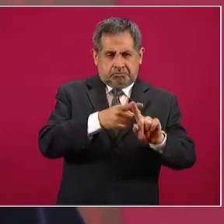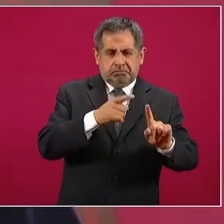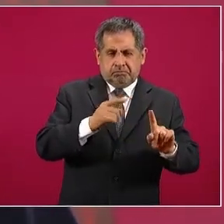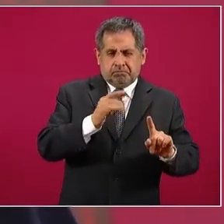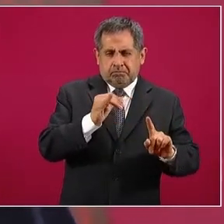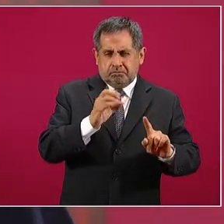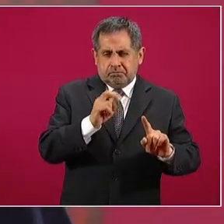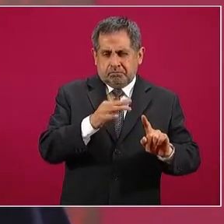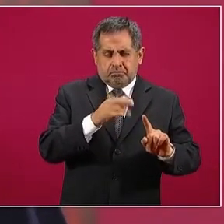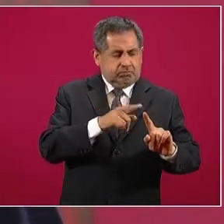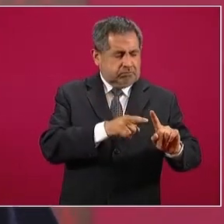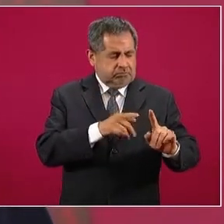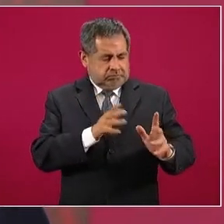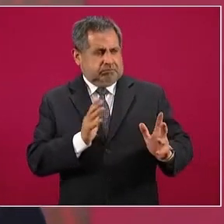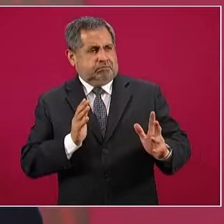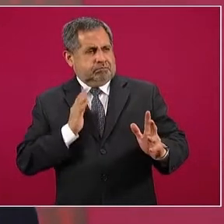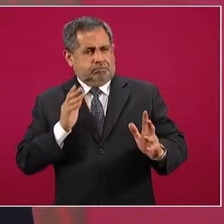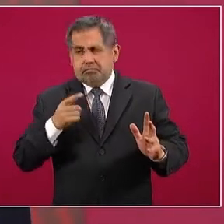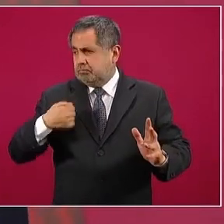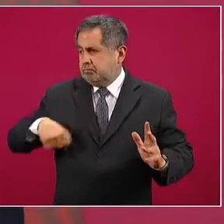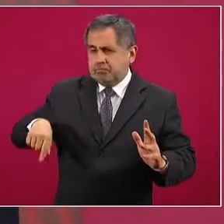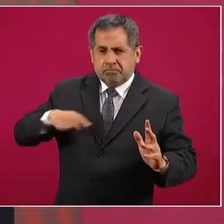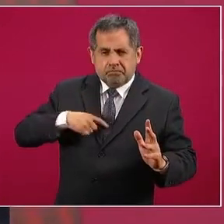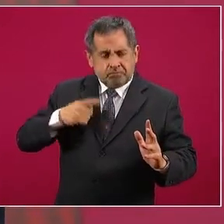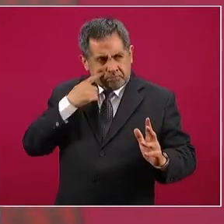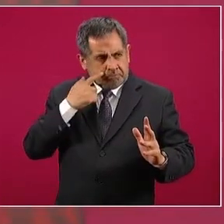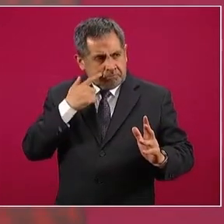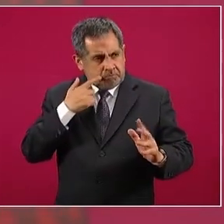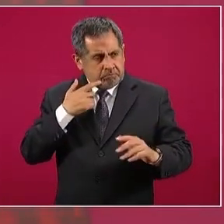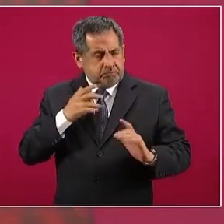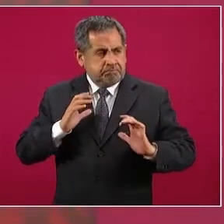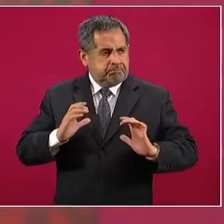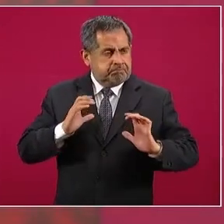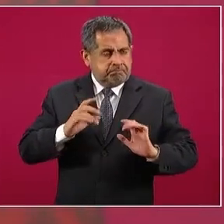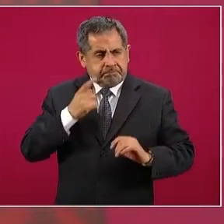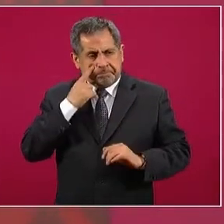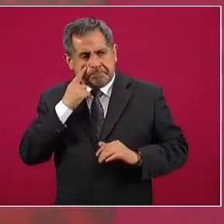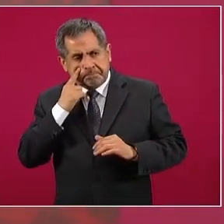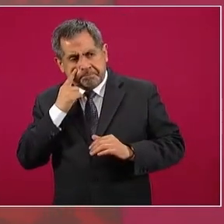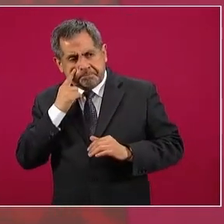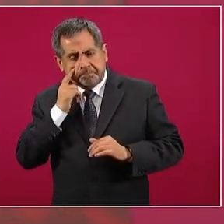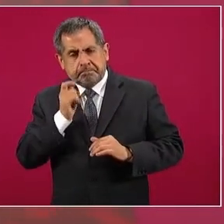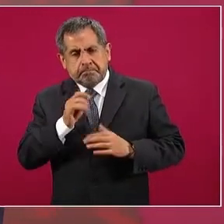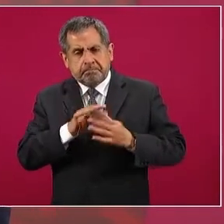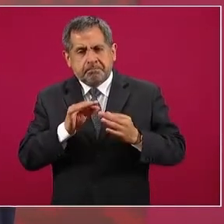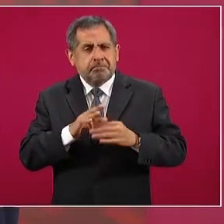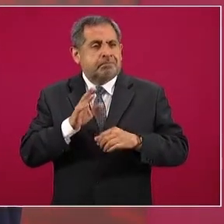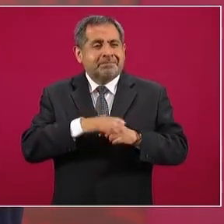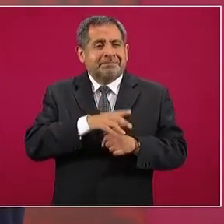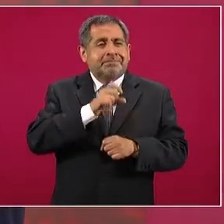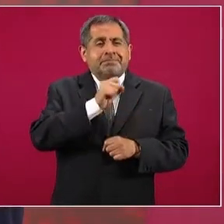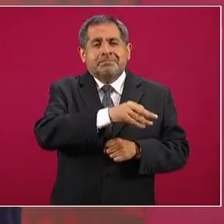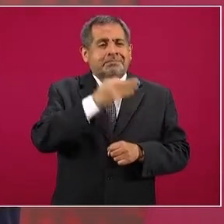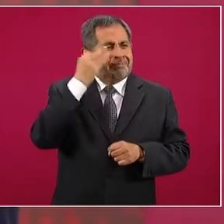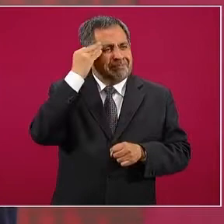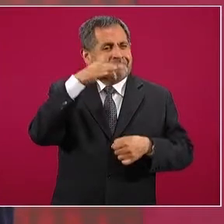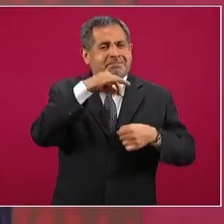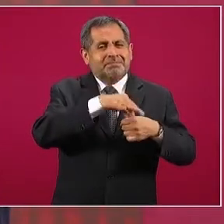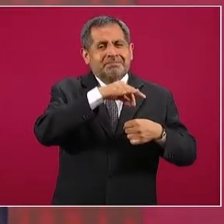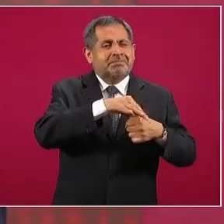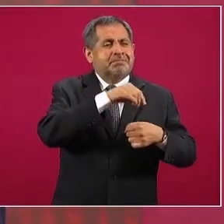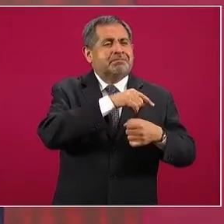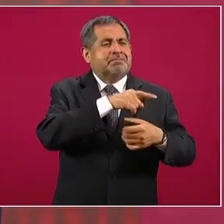Desde luego nosotros actuamos con prudencia porque se da en vísperas de las elecciones.